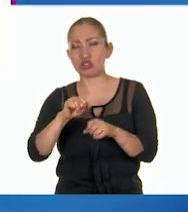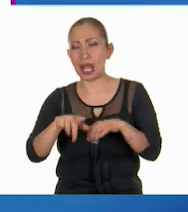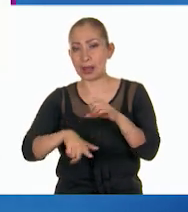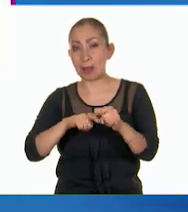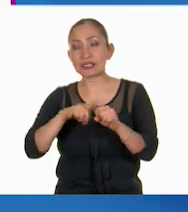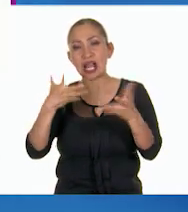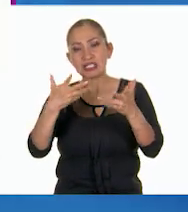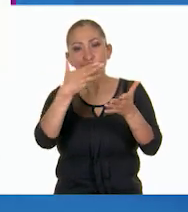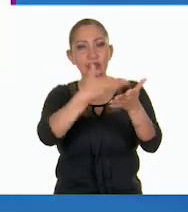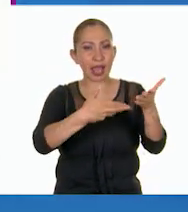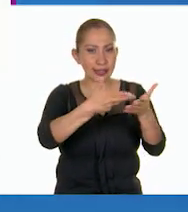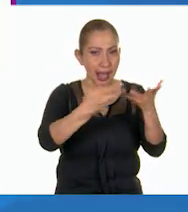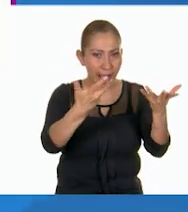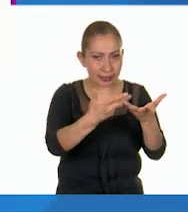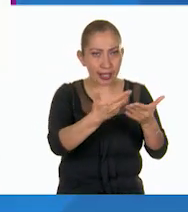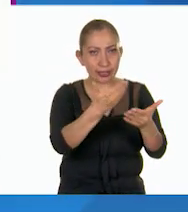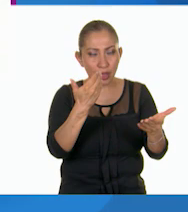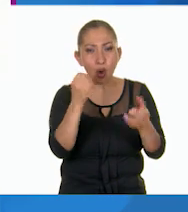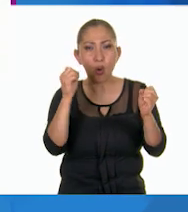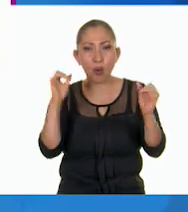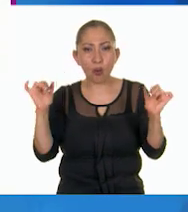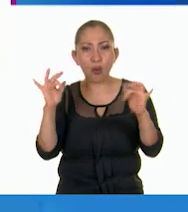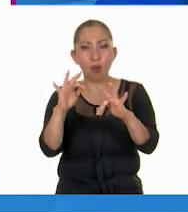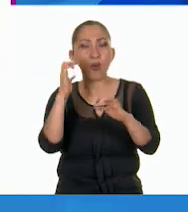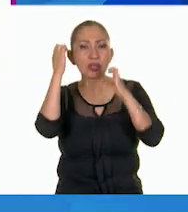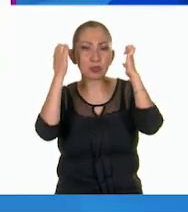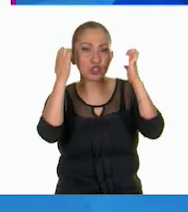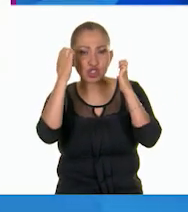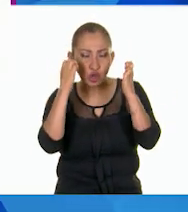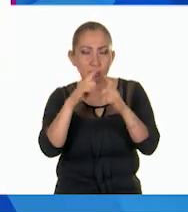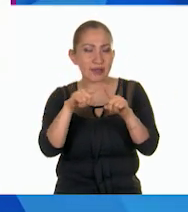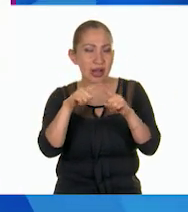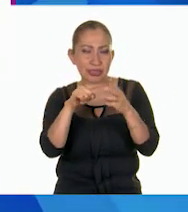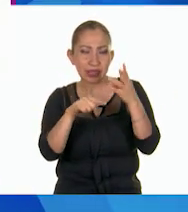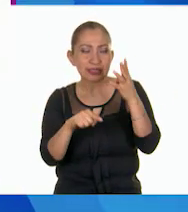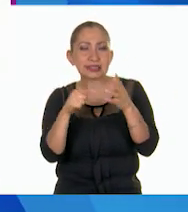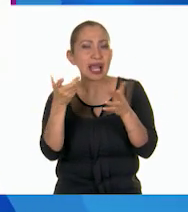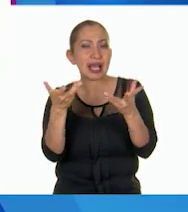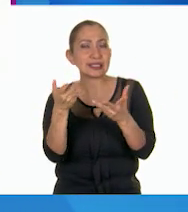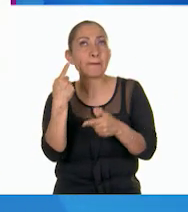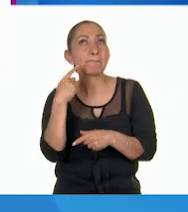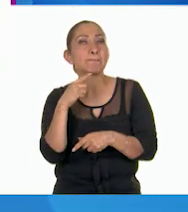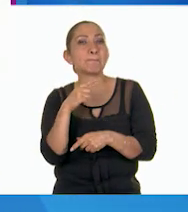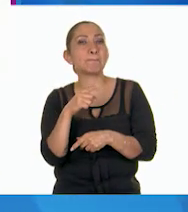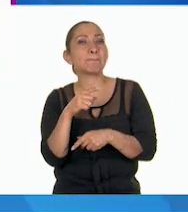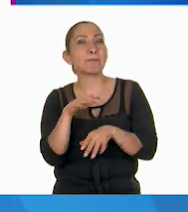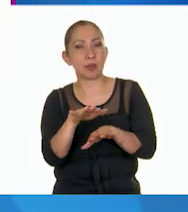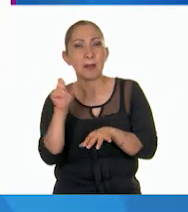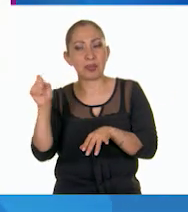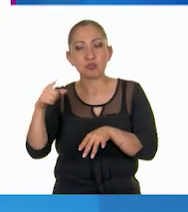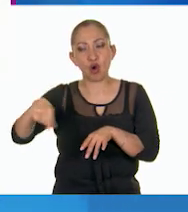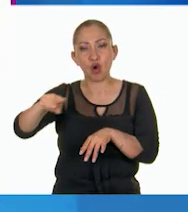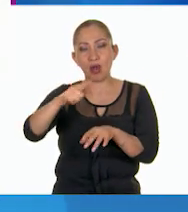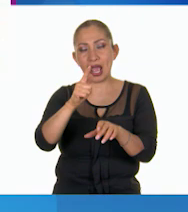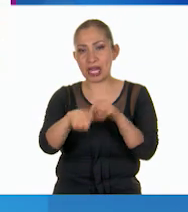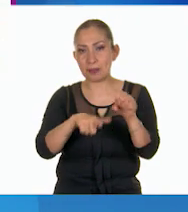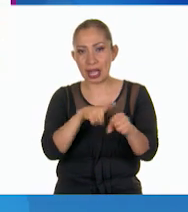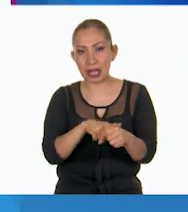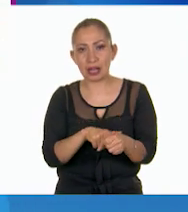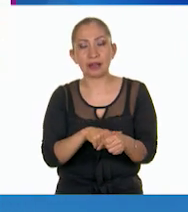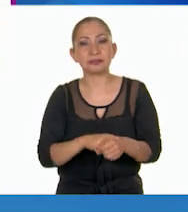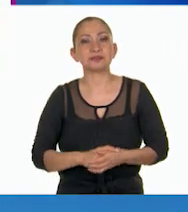talleres, algunos eventos, exposiciones sobre estos animales